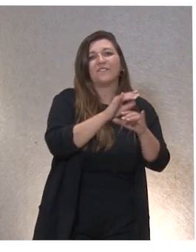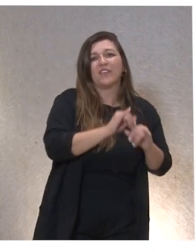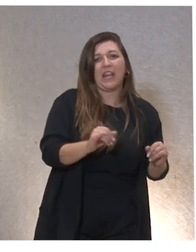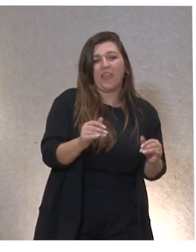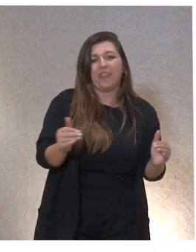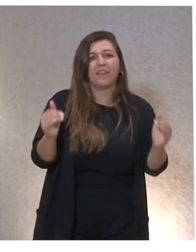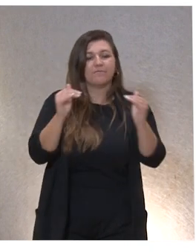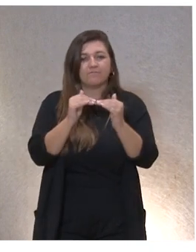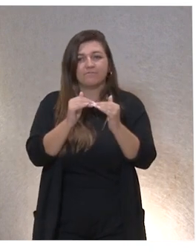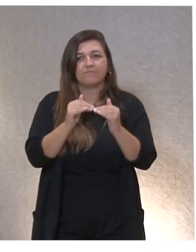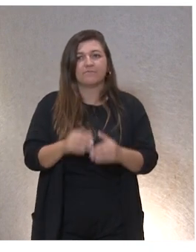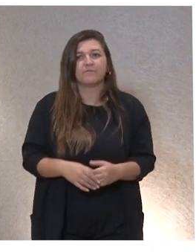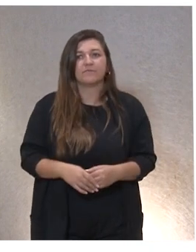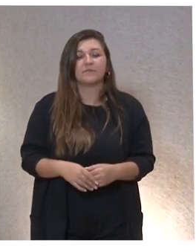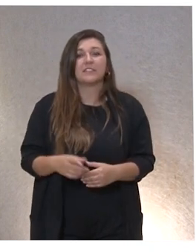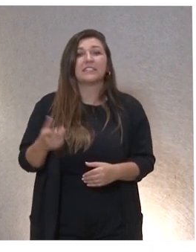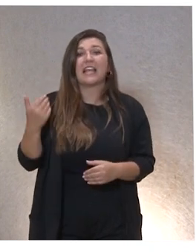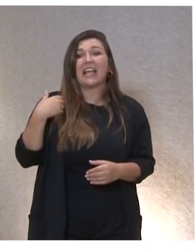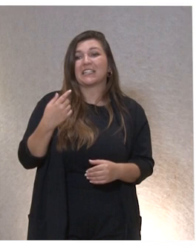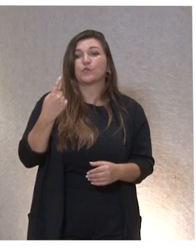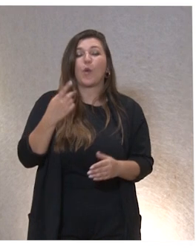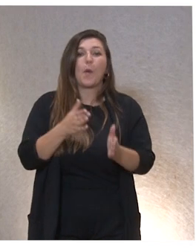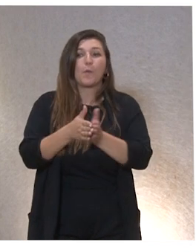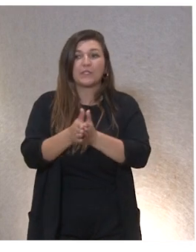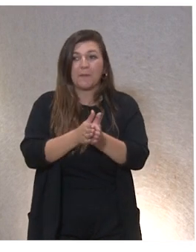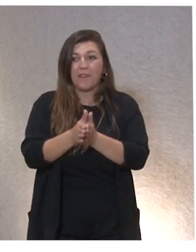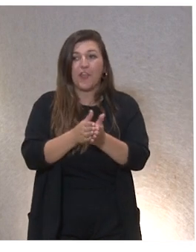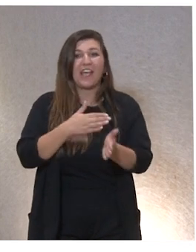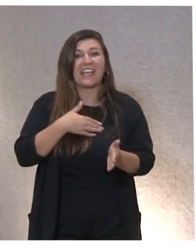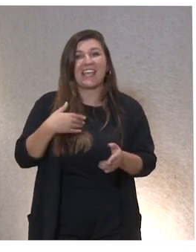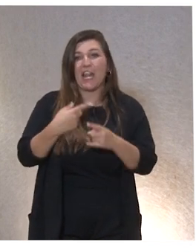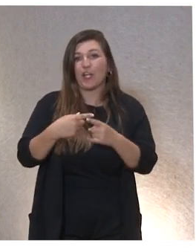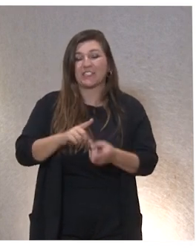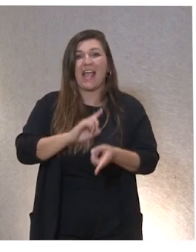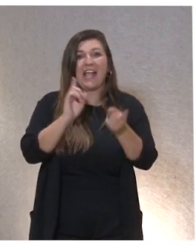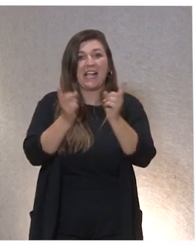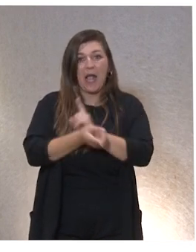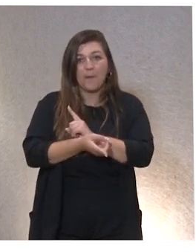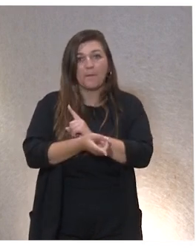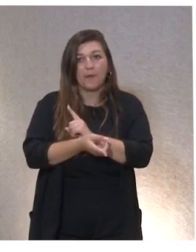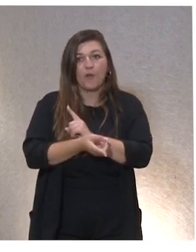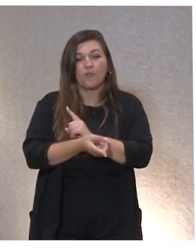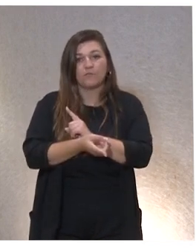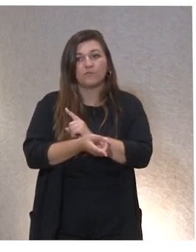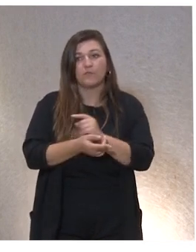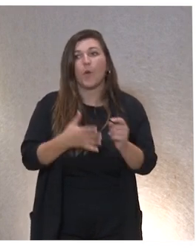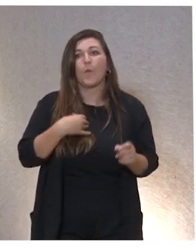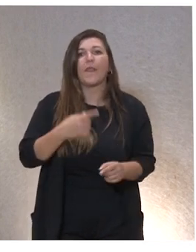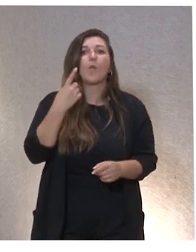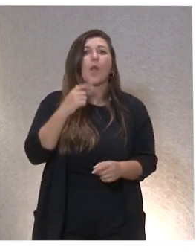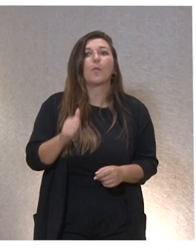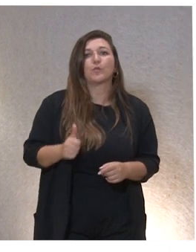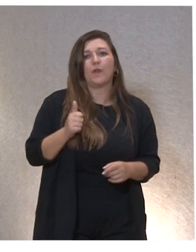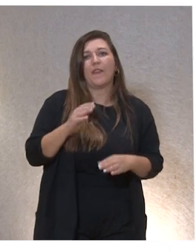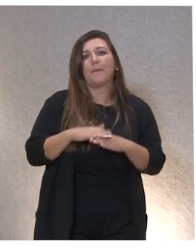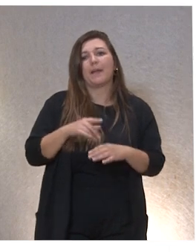de meta y una motivación, hablábamos de la vocación ayer, una motivación por cambiar las cosas, pues también puede ser esto una oportunidad también para